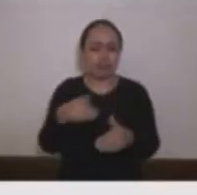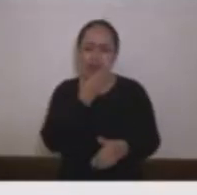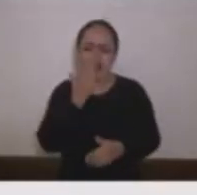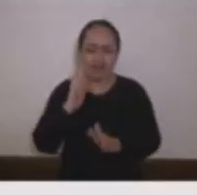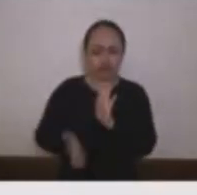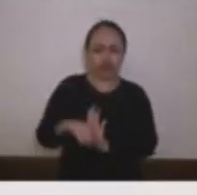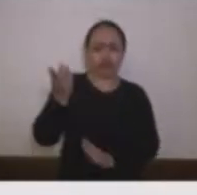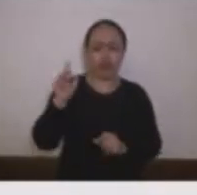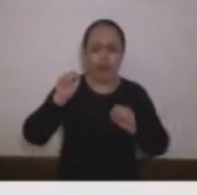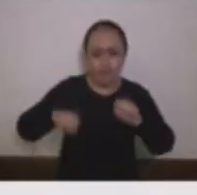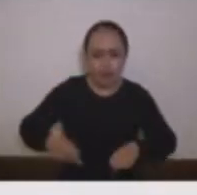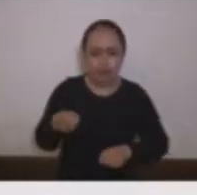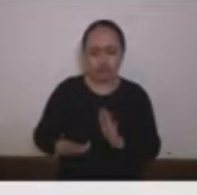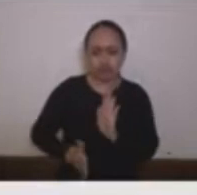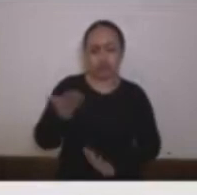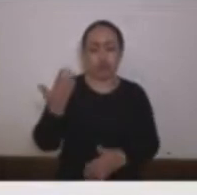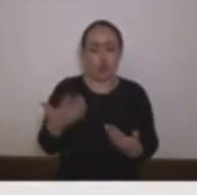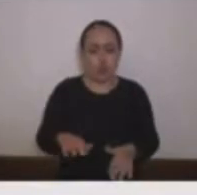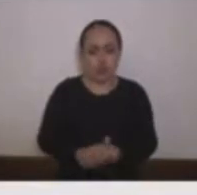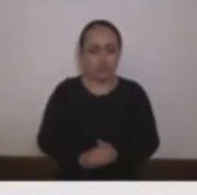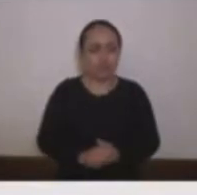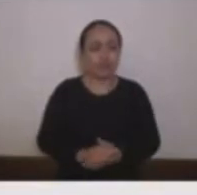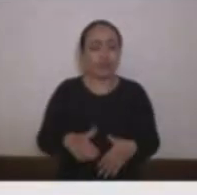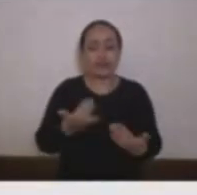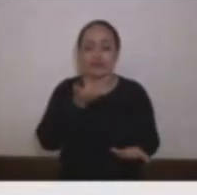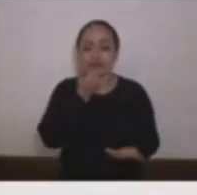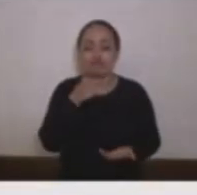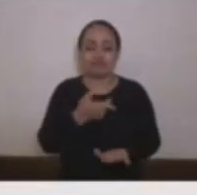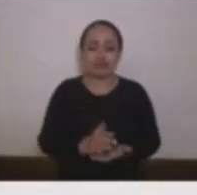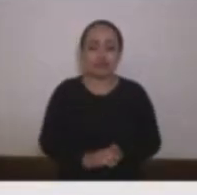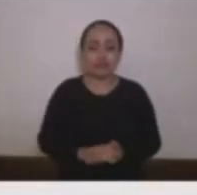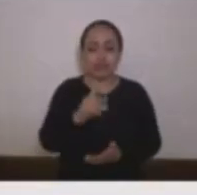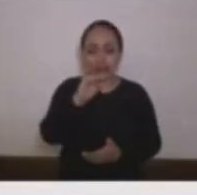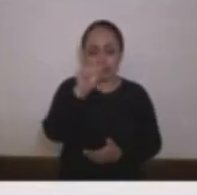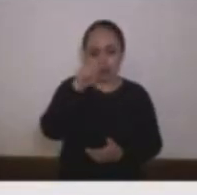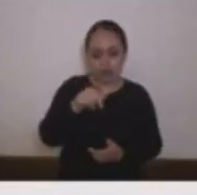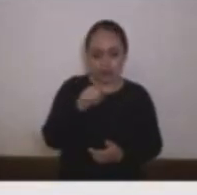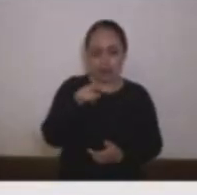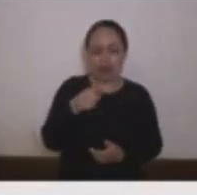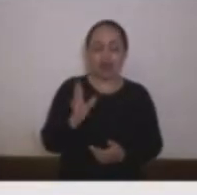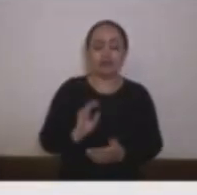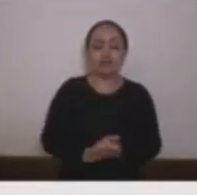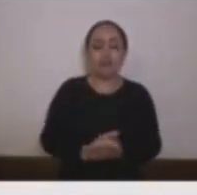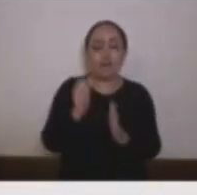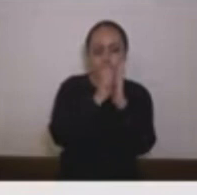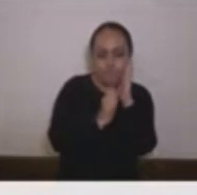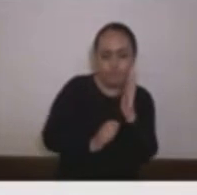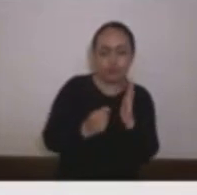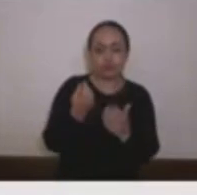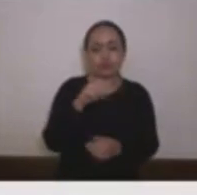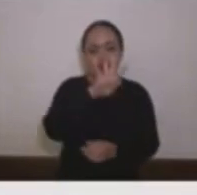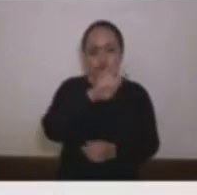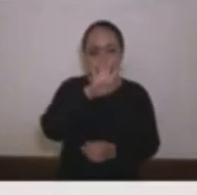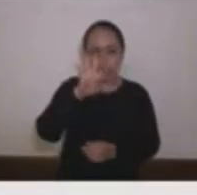de los que aprobaron estos fueron Diana Carolina Torres contra el hora saliente de Medellín con 94 puntos William